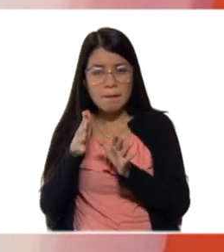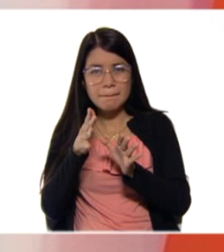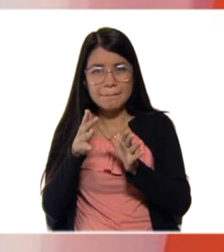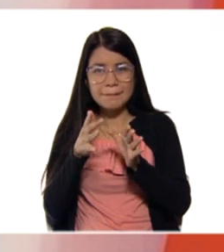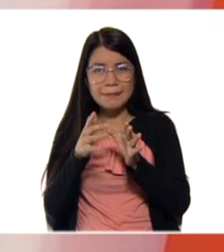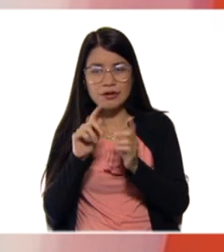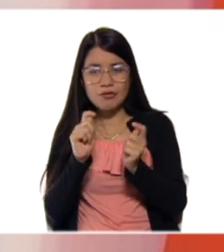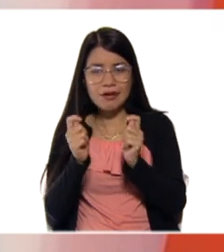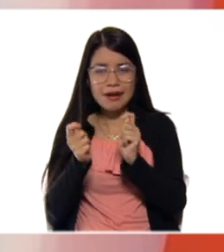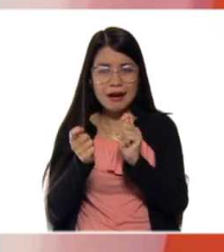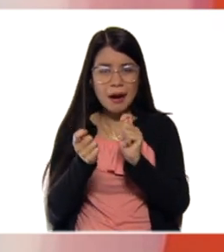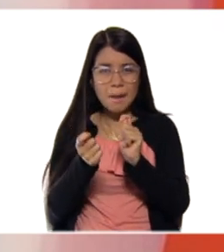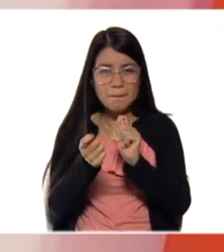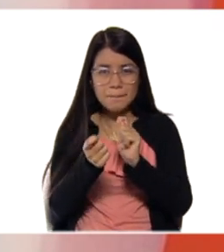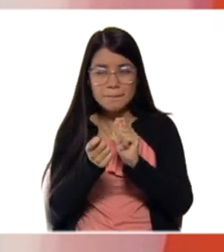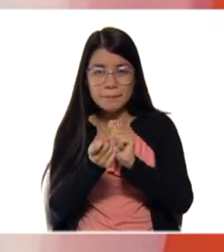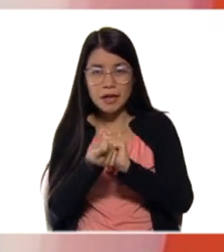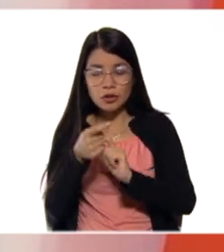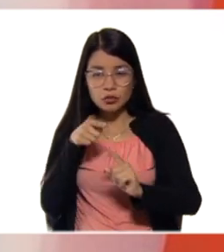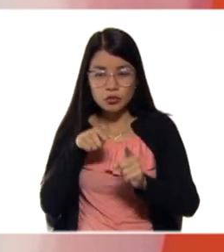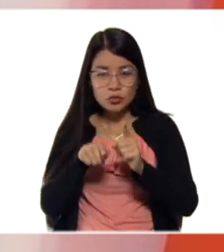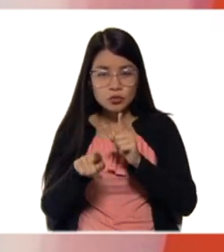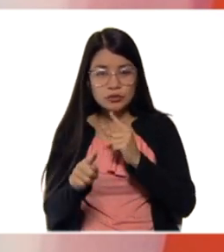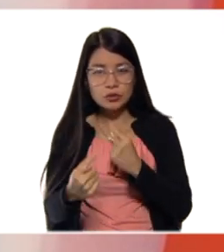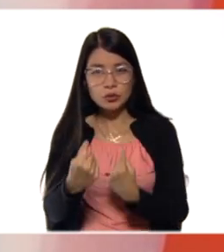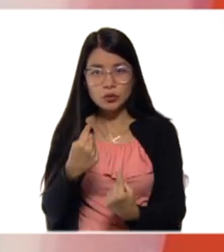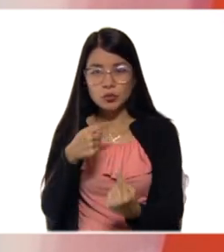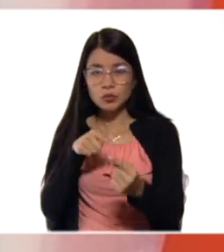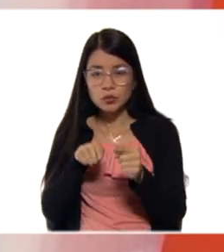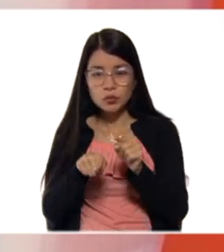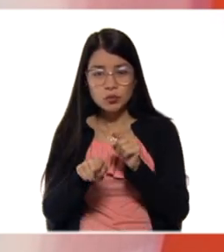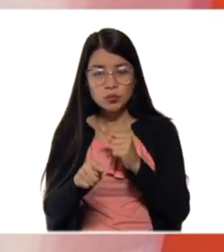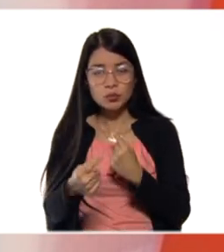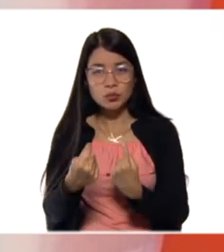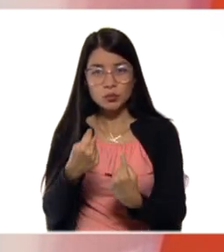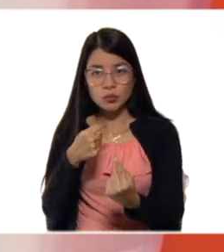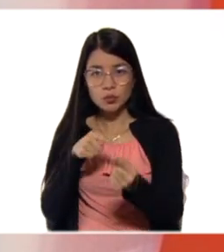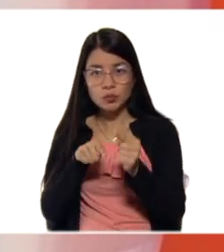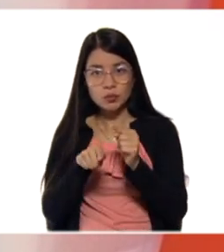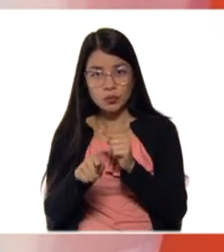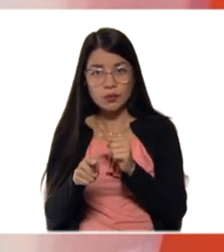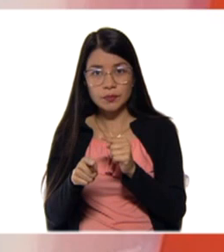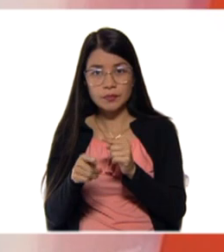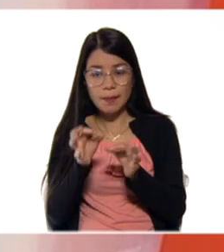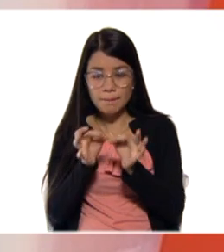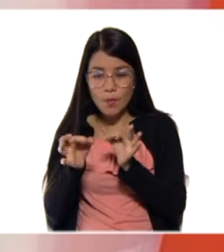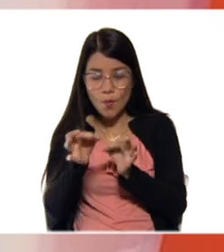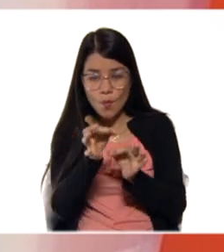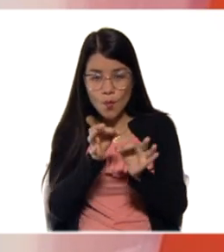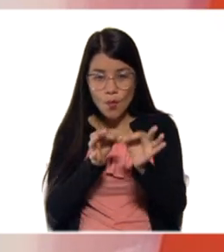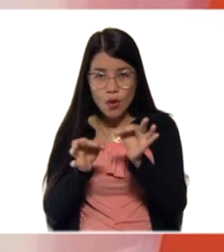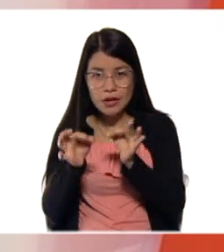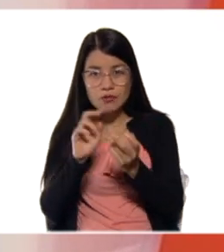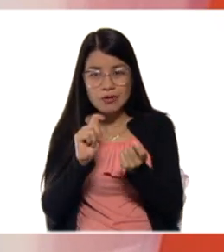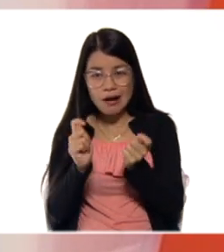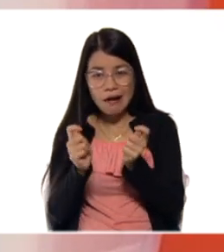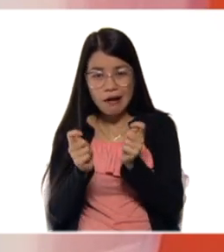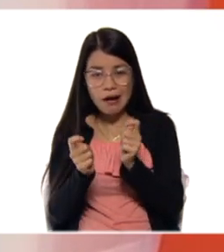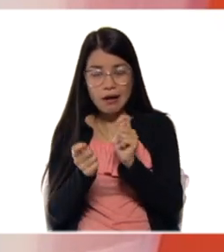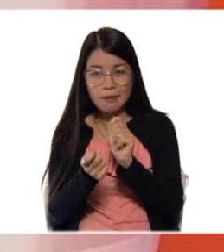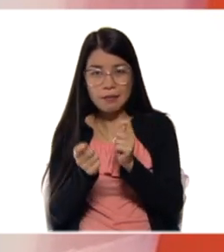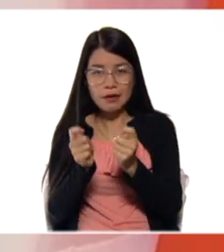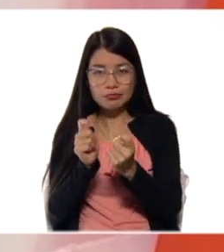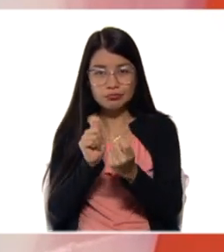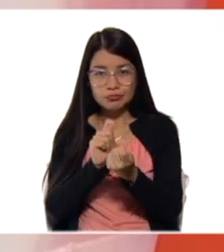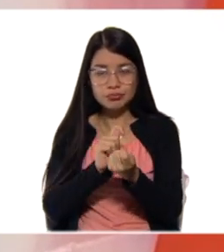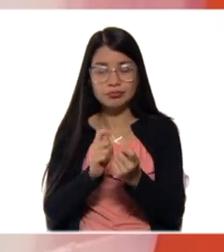saliendo. Hay un rearreglo y las moléculas están en plena reacción. Cuando hay una diferencia entre la